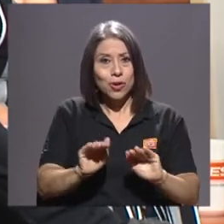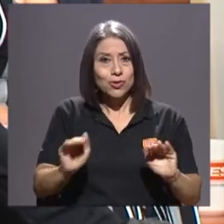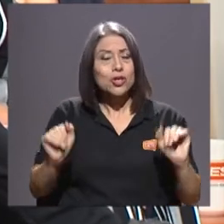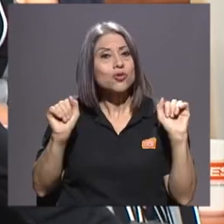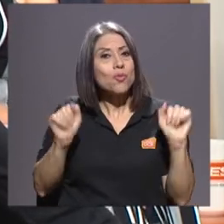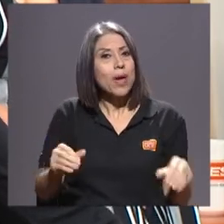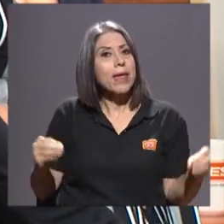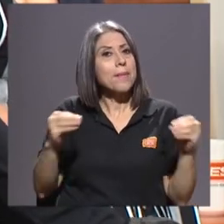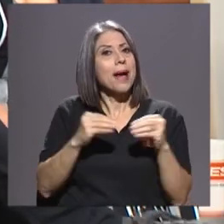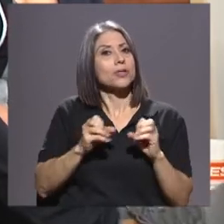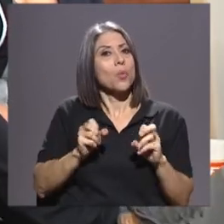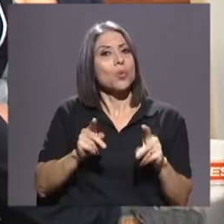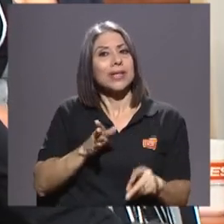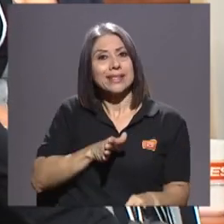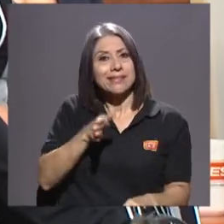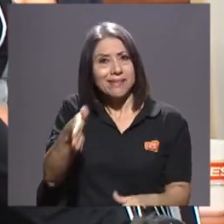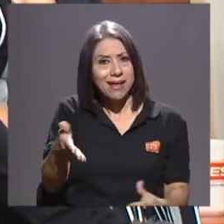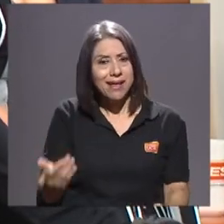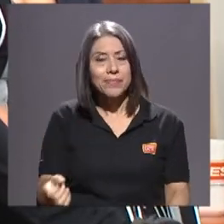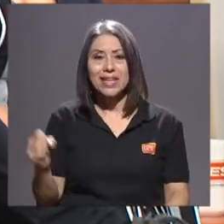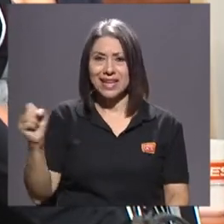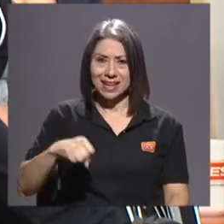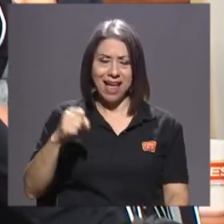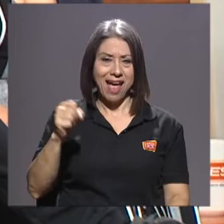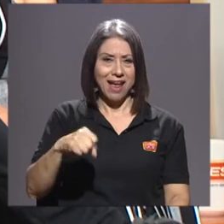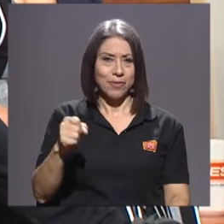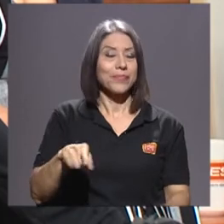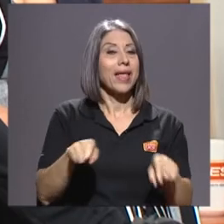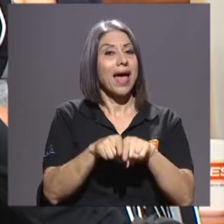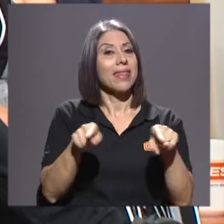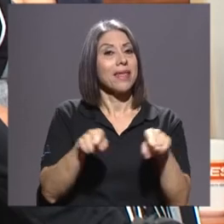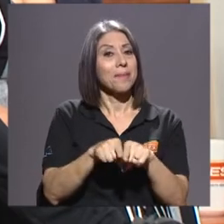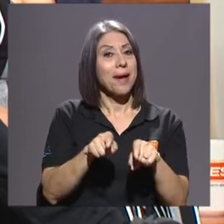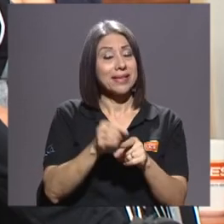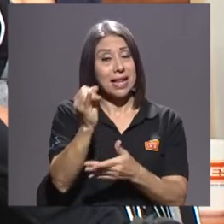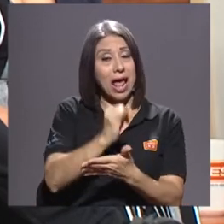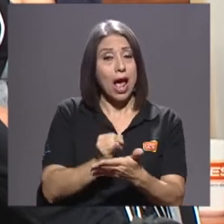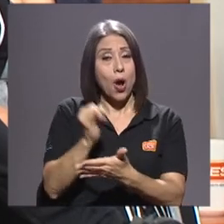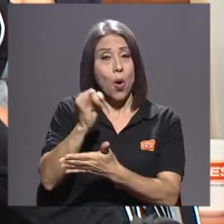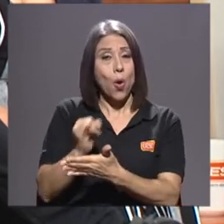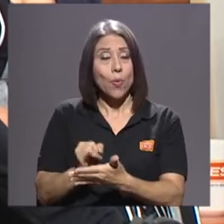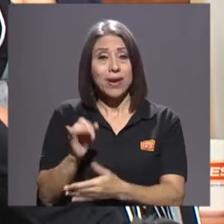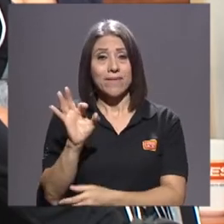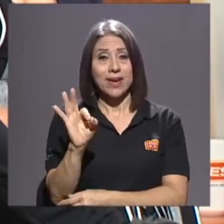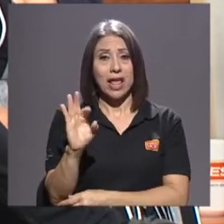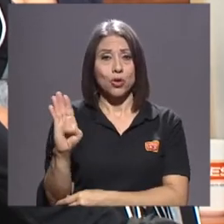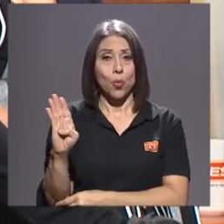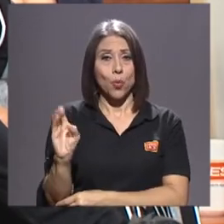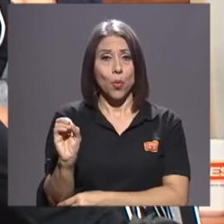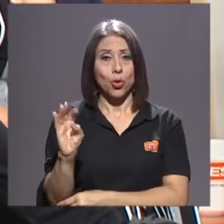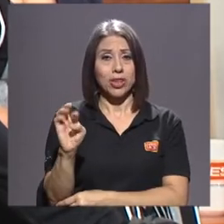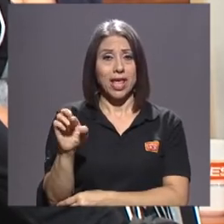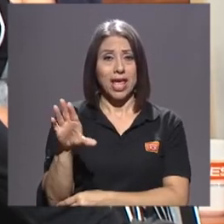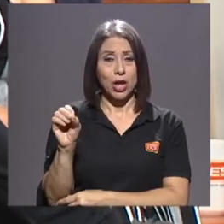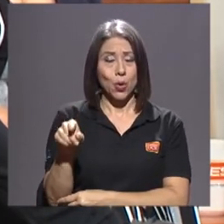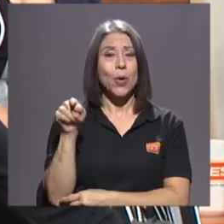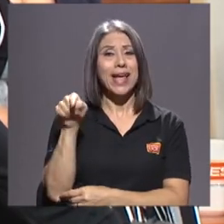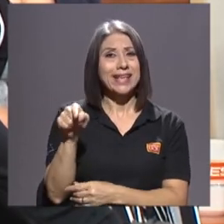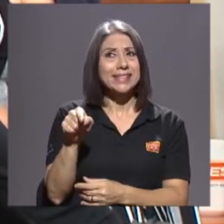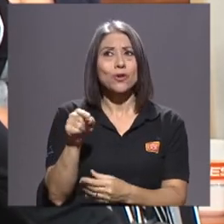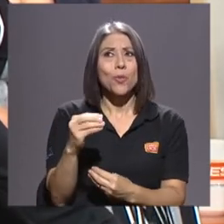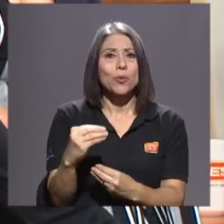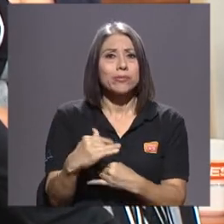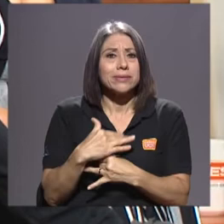más cercanos. Claro, es que es muy pertinente. Además, la obra del maestro Fernando Botero es una obra que es cercana.